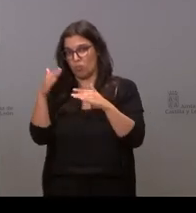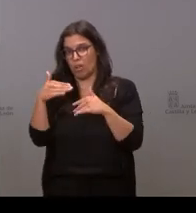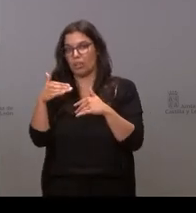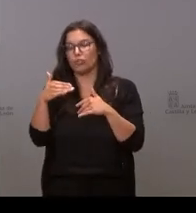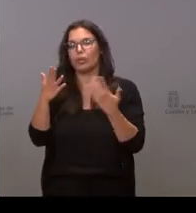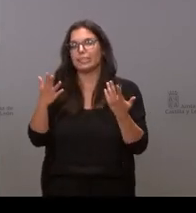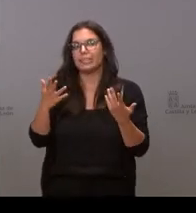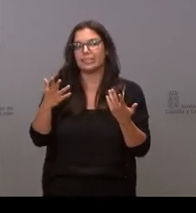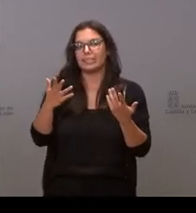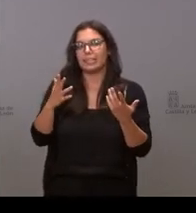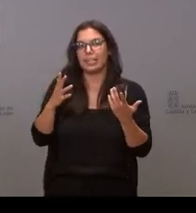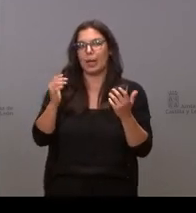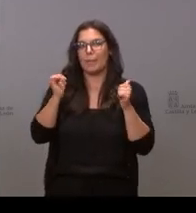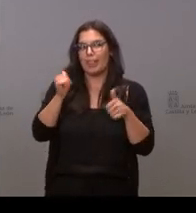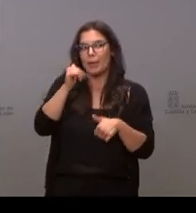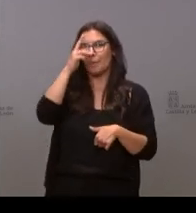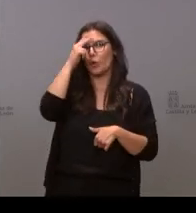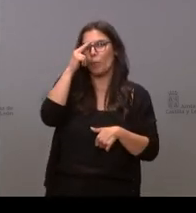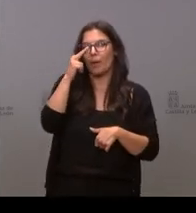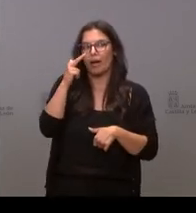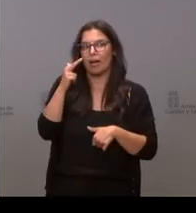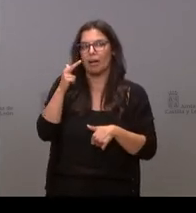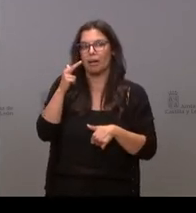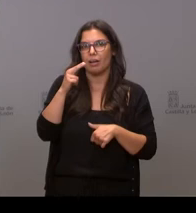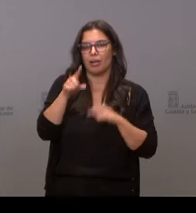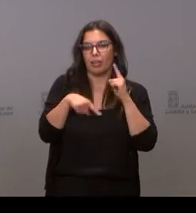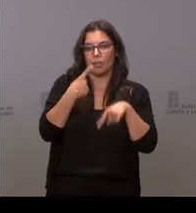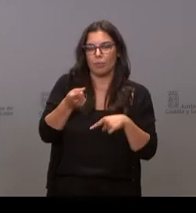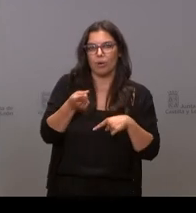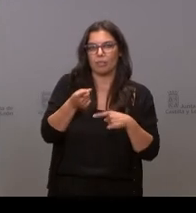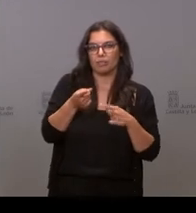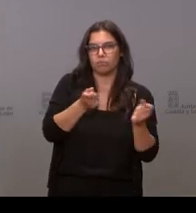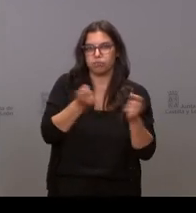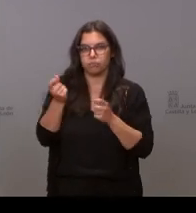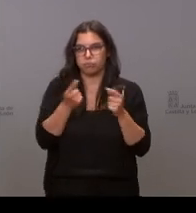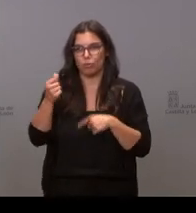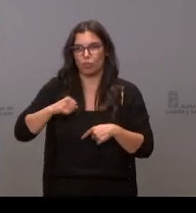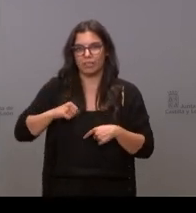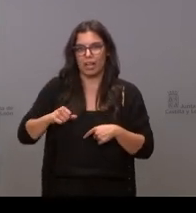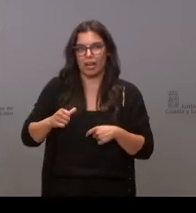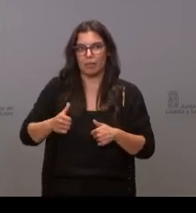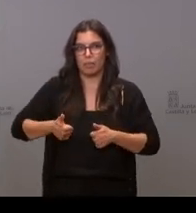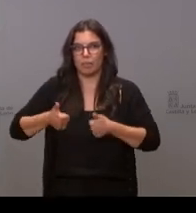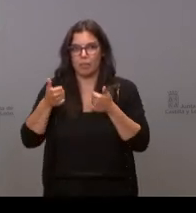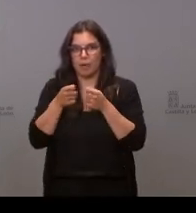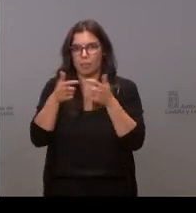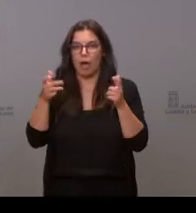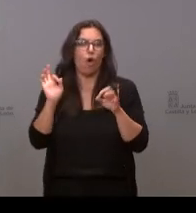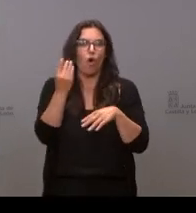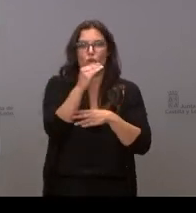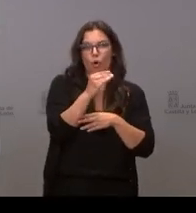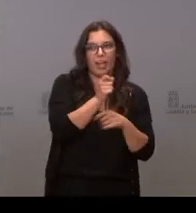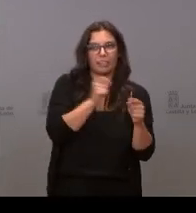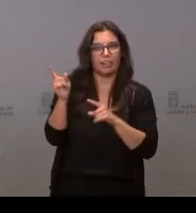margen para empezar a preocuparnos para que eso se note en los hospitales o como es gente joven en ningún